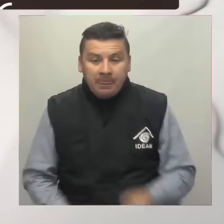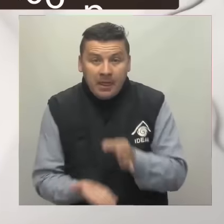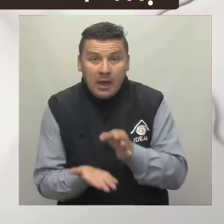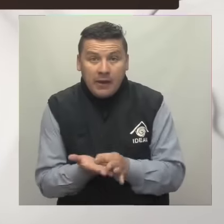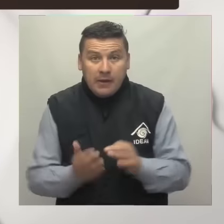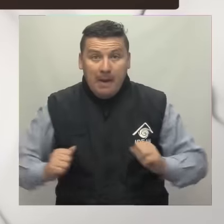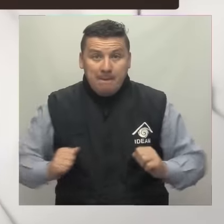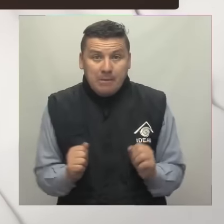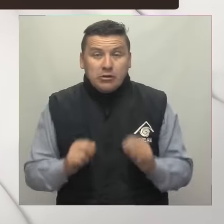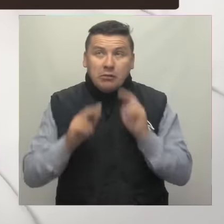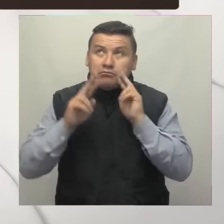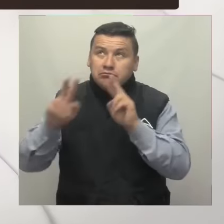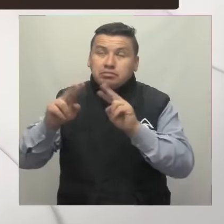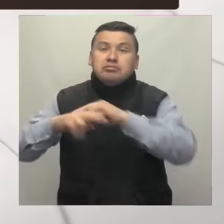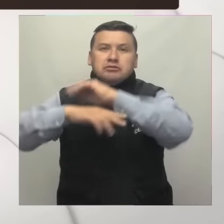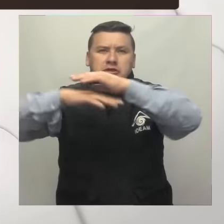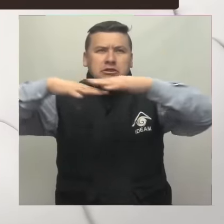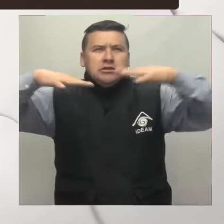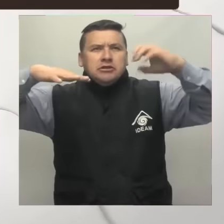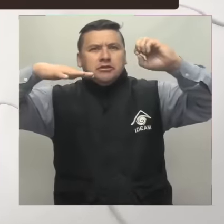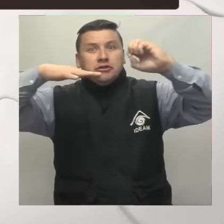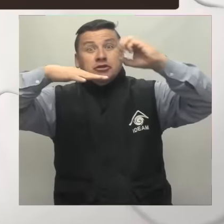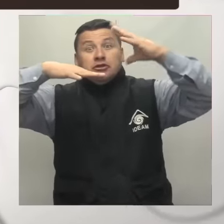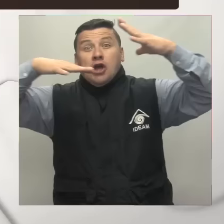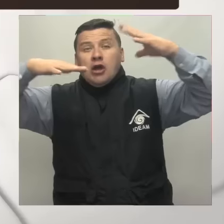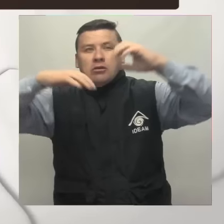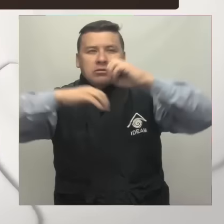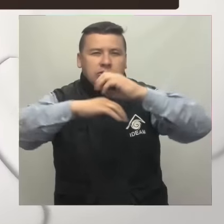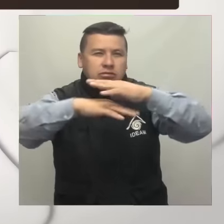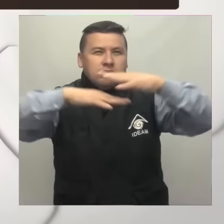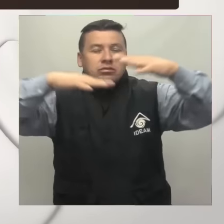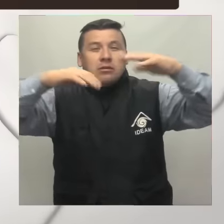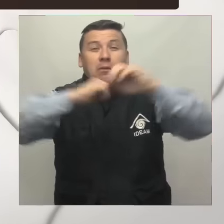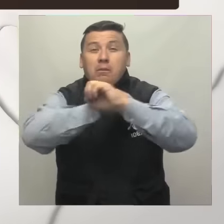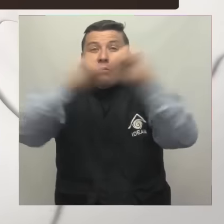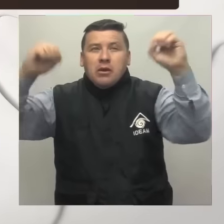con tiempo seco e intervalos de sol en la mayor parte de la mañana